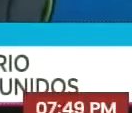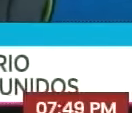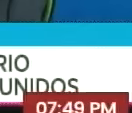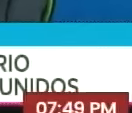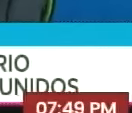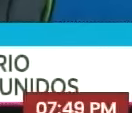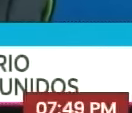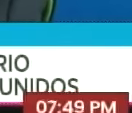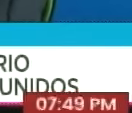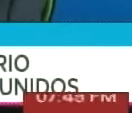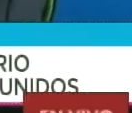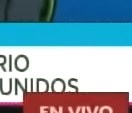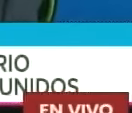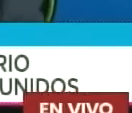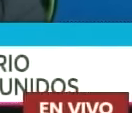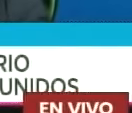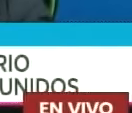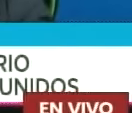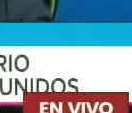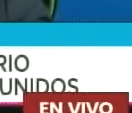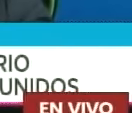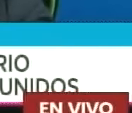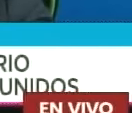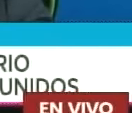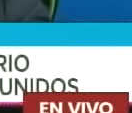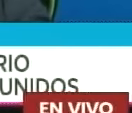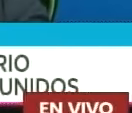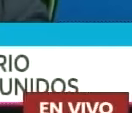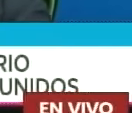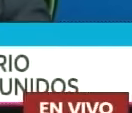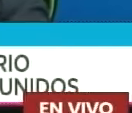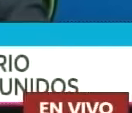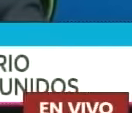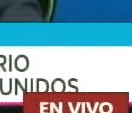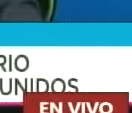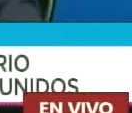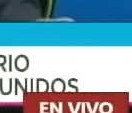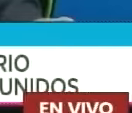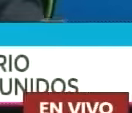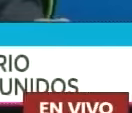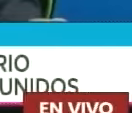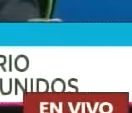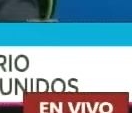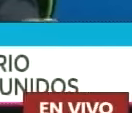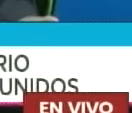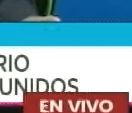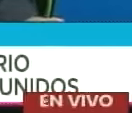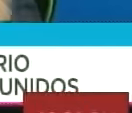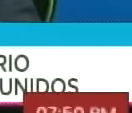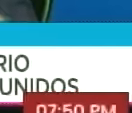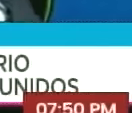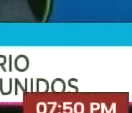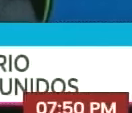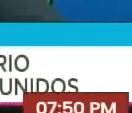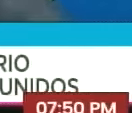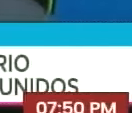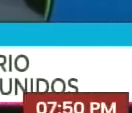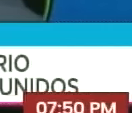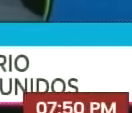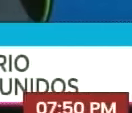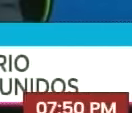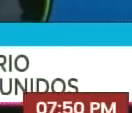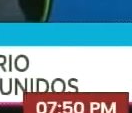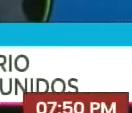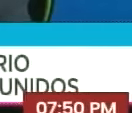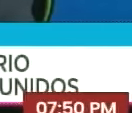la guerra Contra Rusia Y para iniciar Un nuevo frente de guerra Contra China En Taiwán Porque están preparando Un